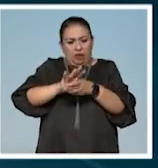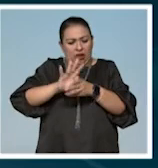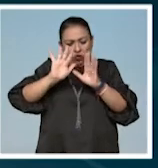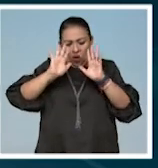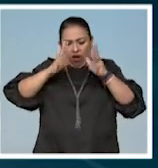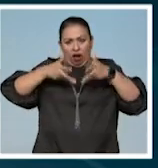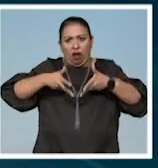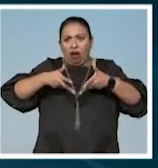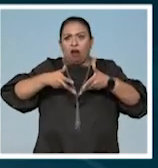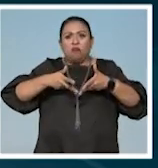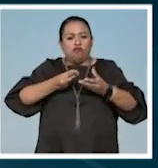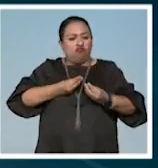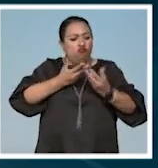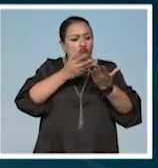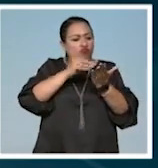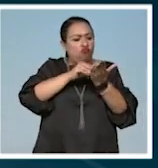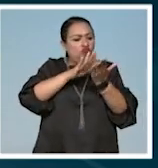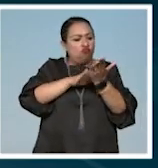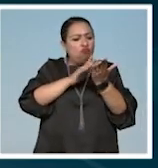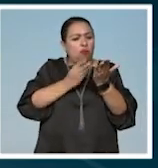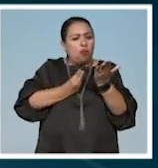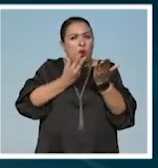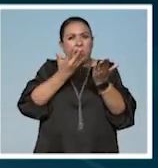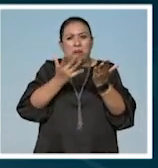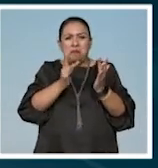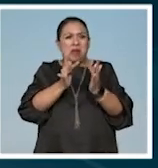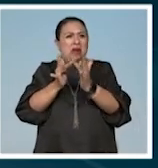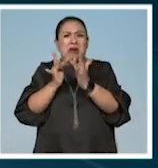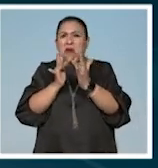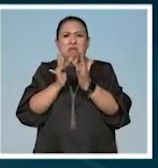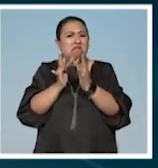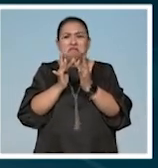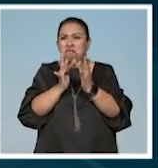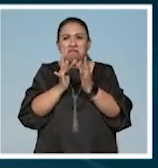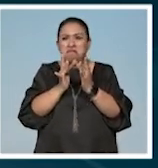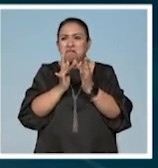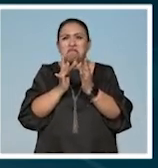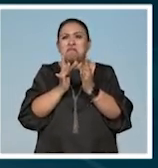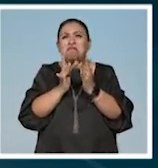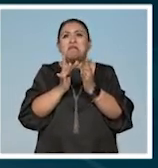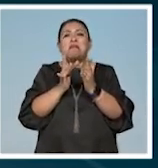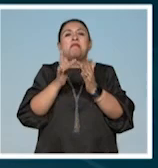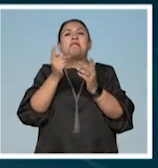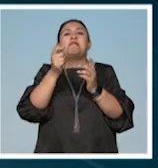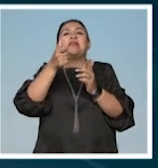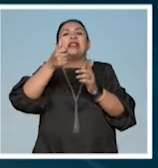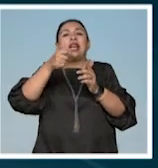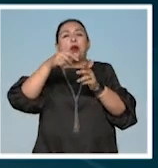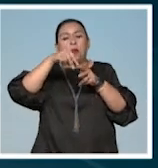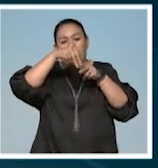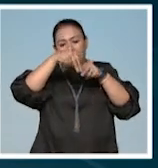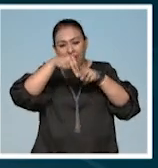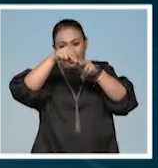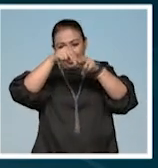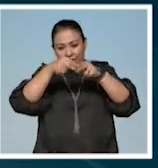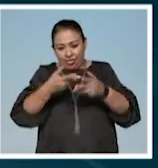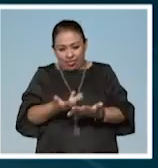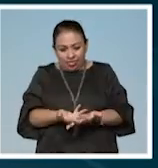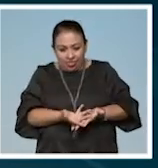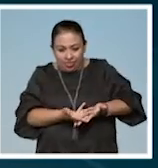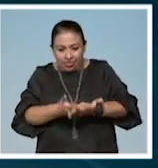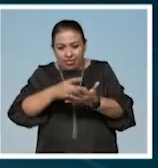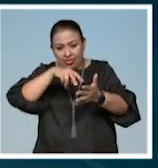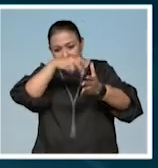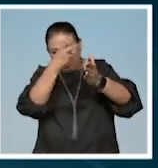entero. Ahí no hay redes, es trapecio sin red. Por eso es tan